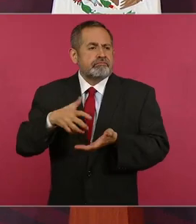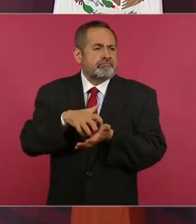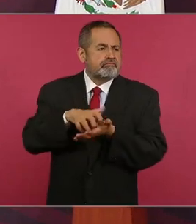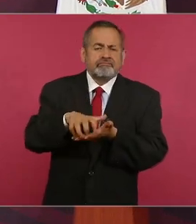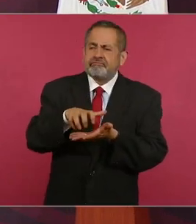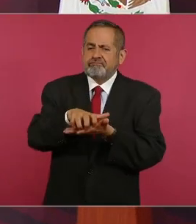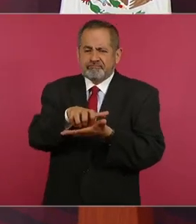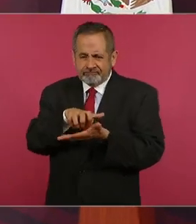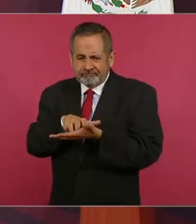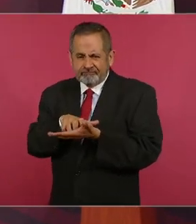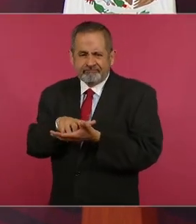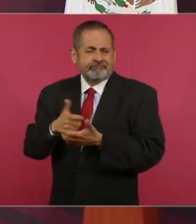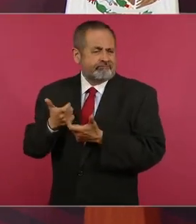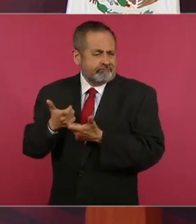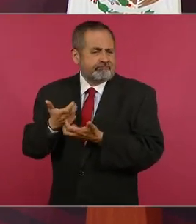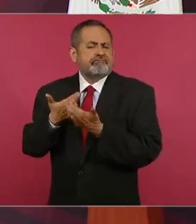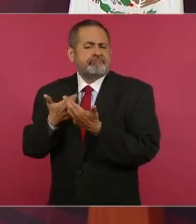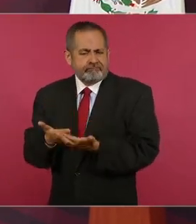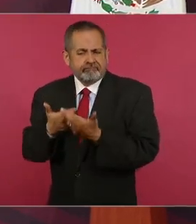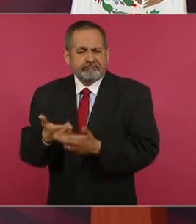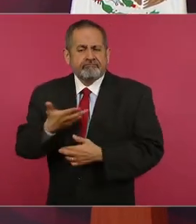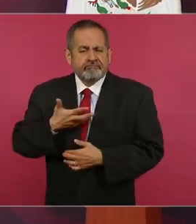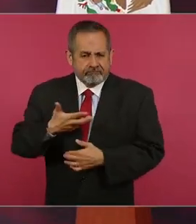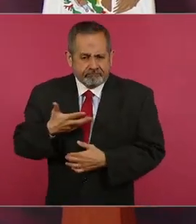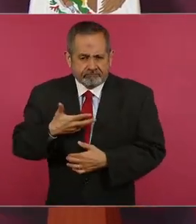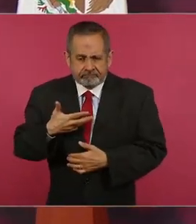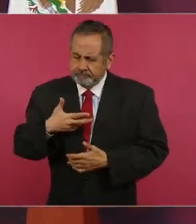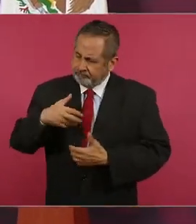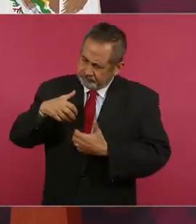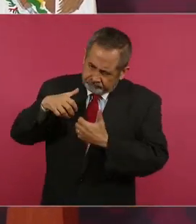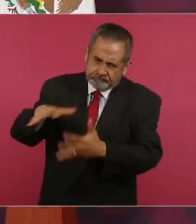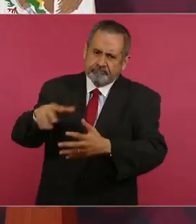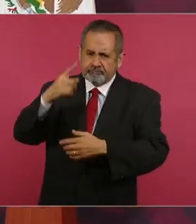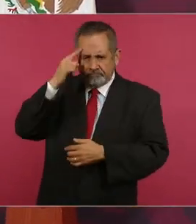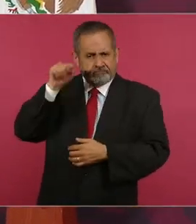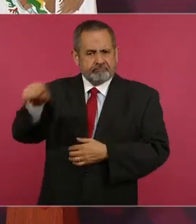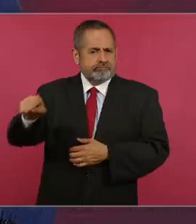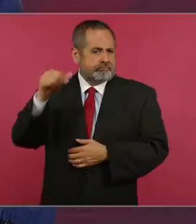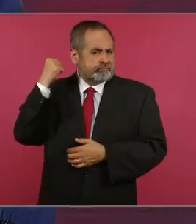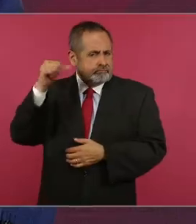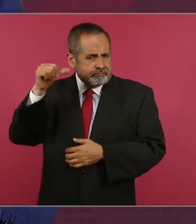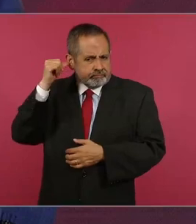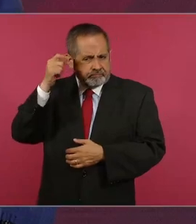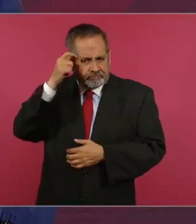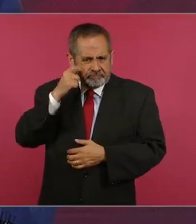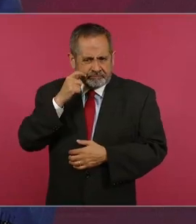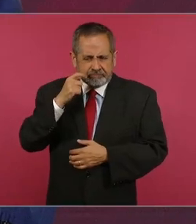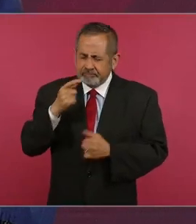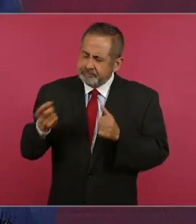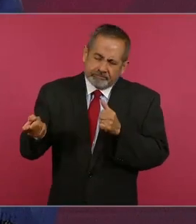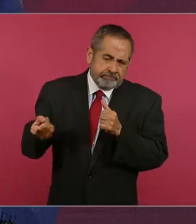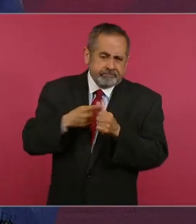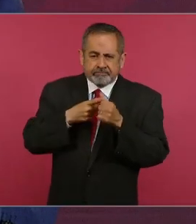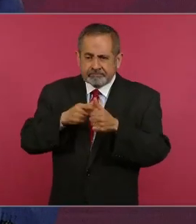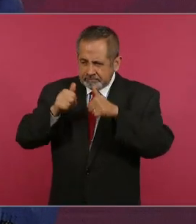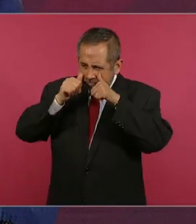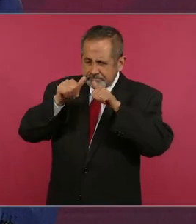y porque lo primero es atender